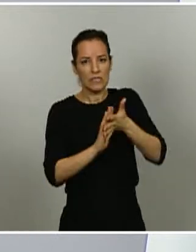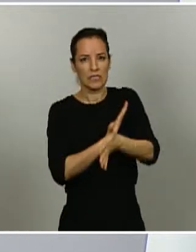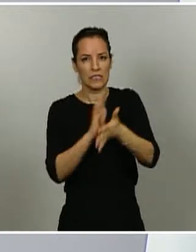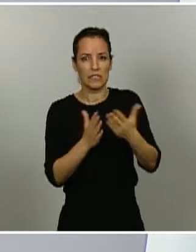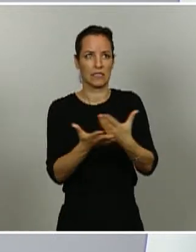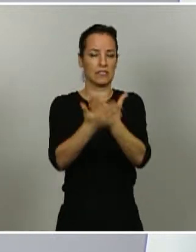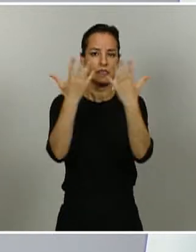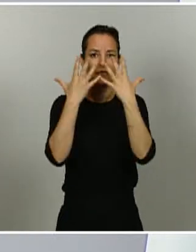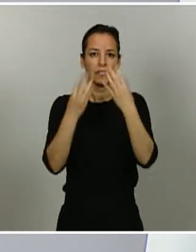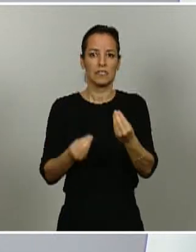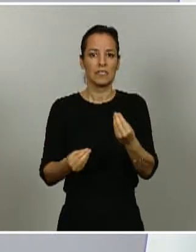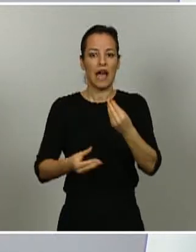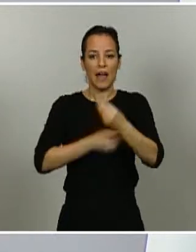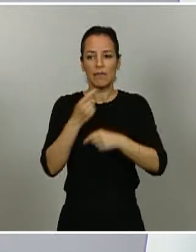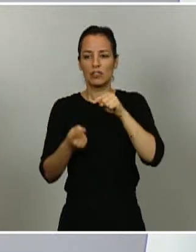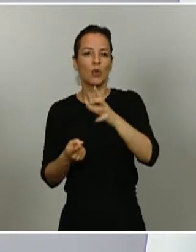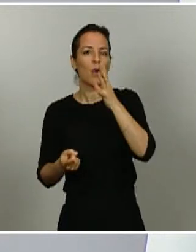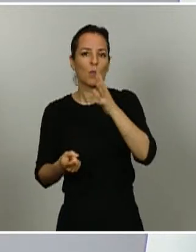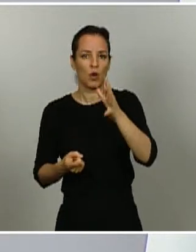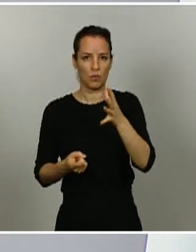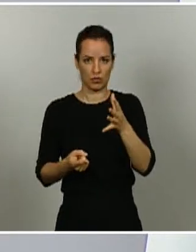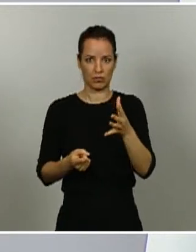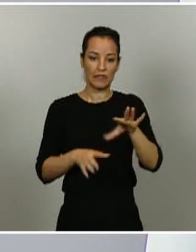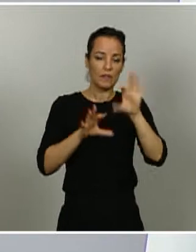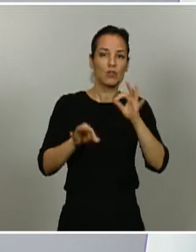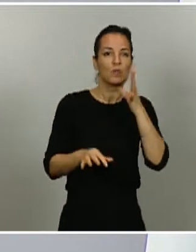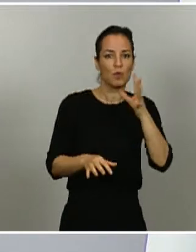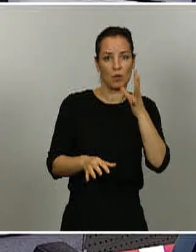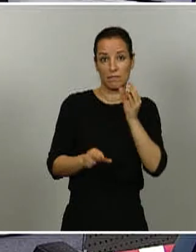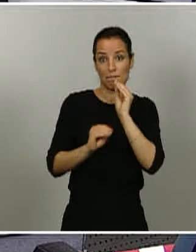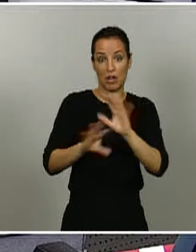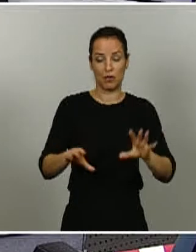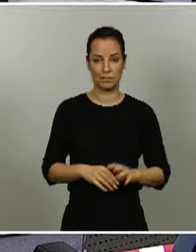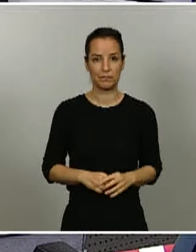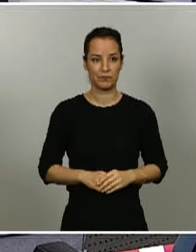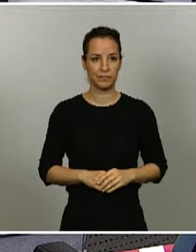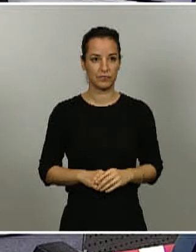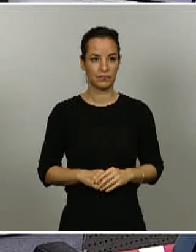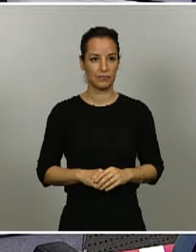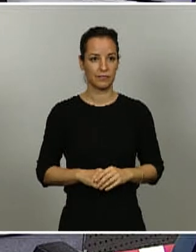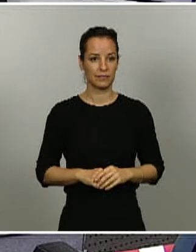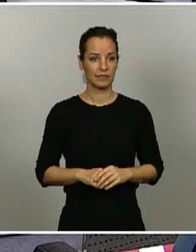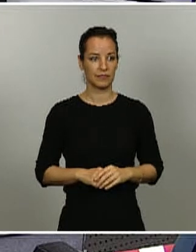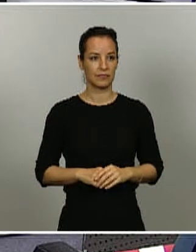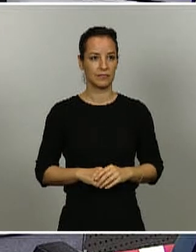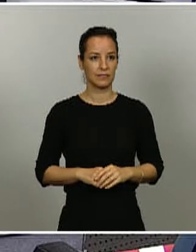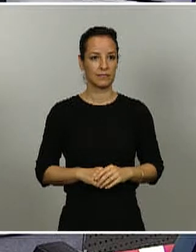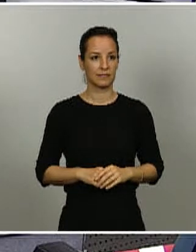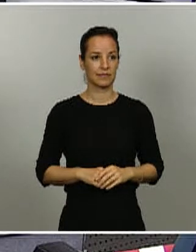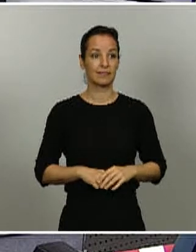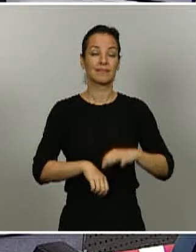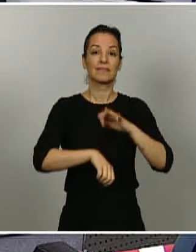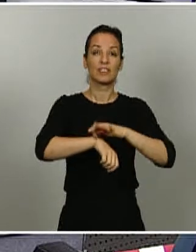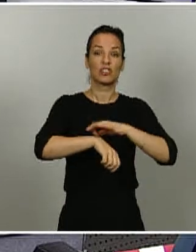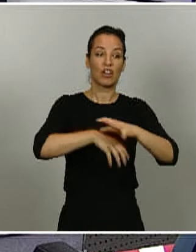las cuales actuamos de una determinada manera y tomamos ciertas decisiones. Ministro, la doctora Raquel Yoti quería aportar algo también. Perdón. Un